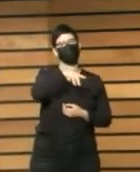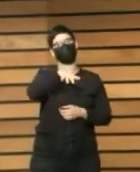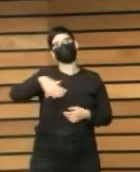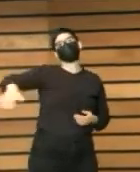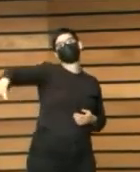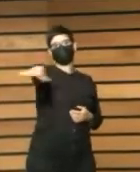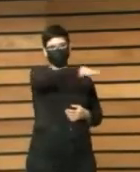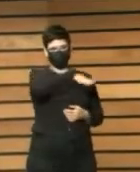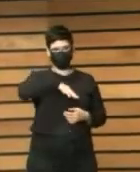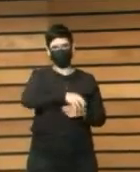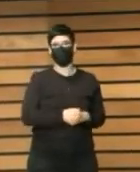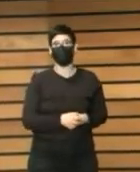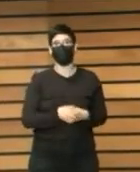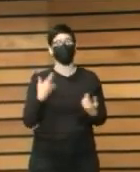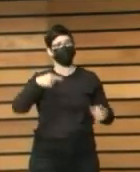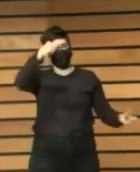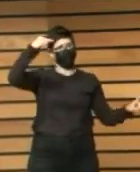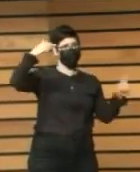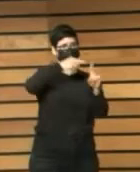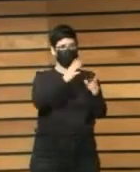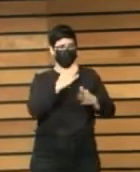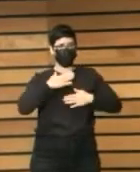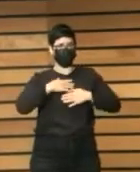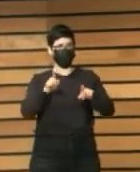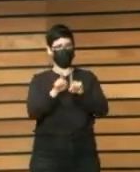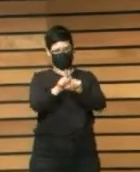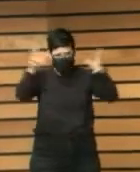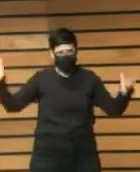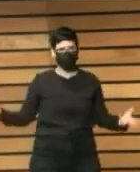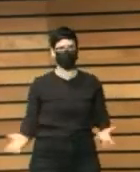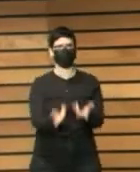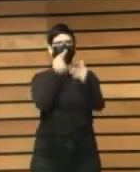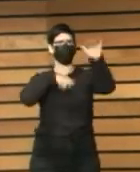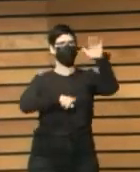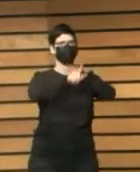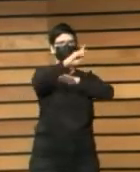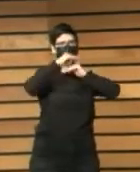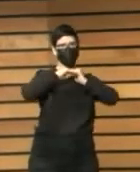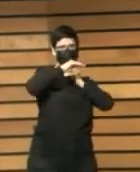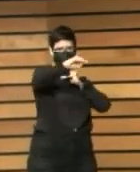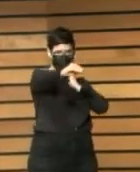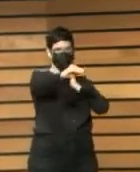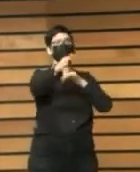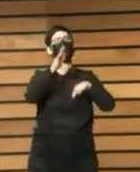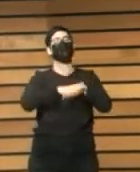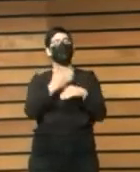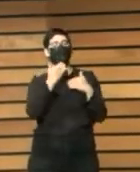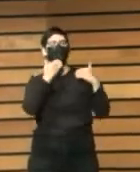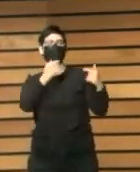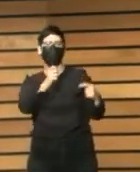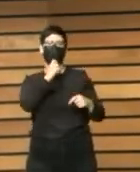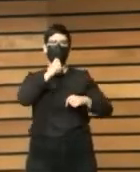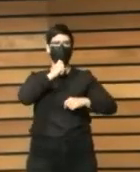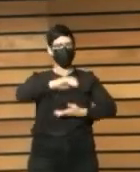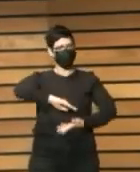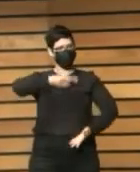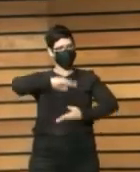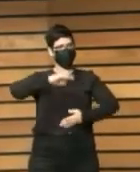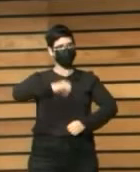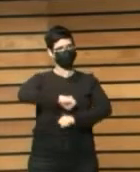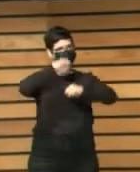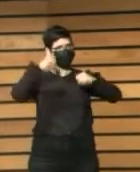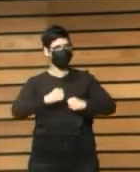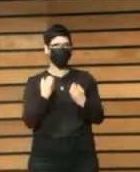nuestra misión de hecho es la promoción del desarrollo sostenible a través del fortalecimiento de las capacidades de los entes